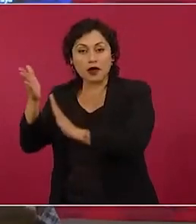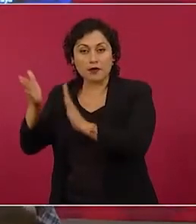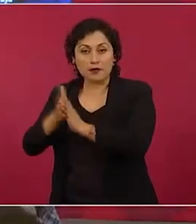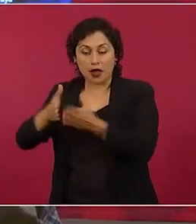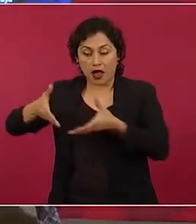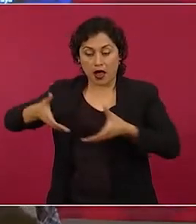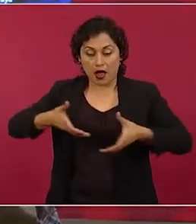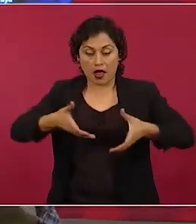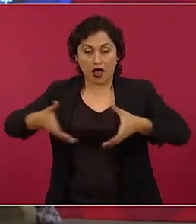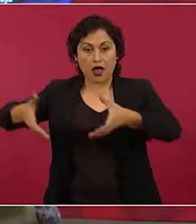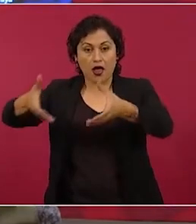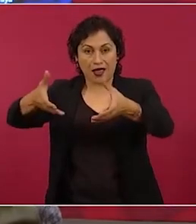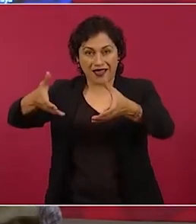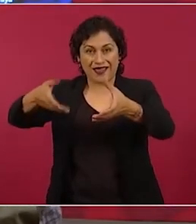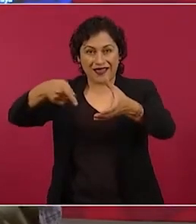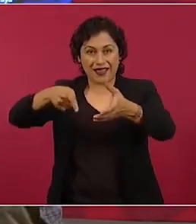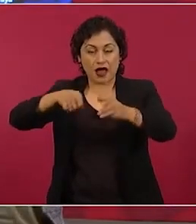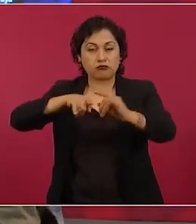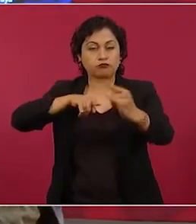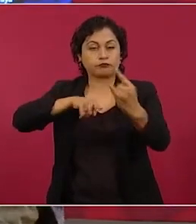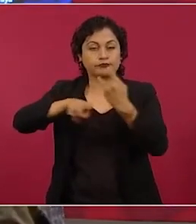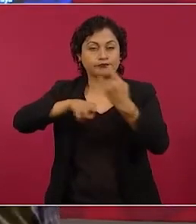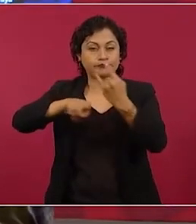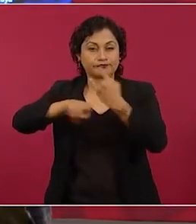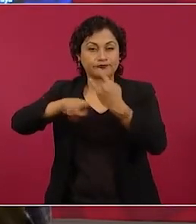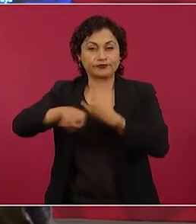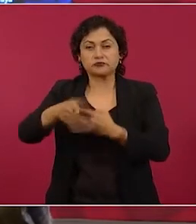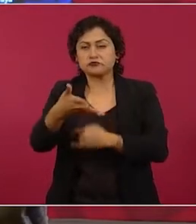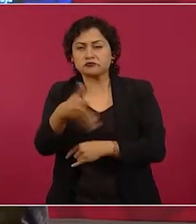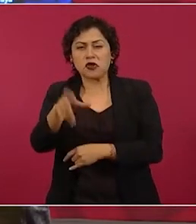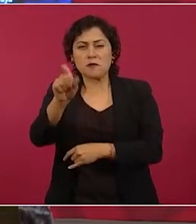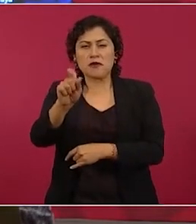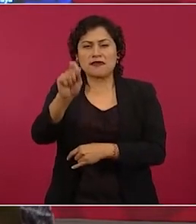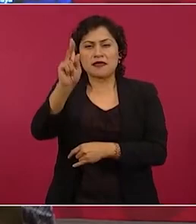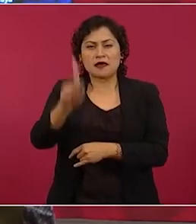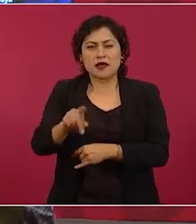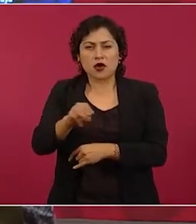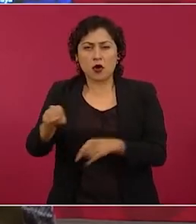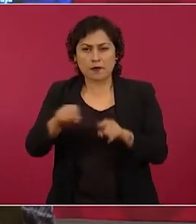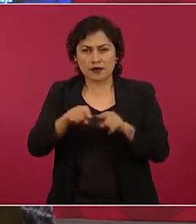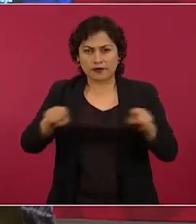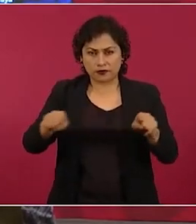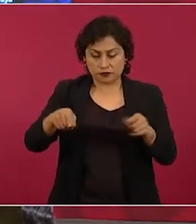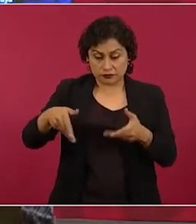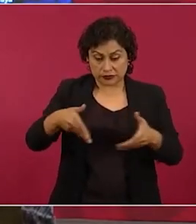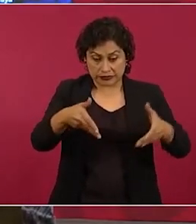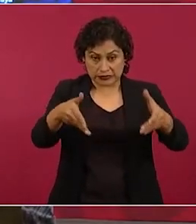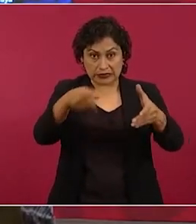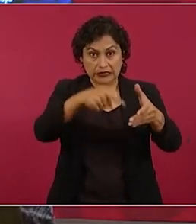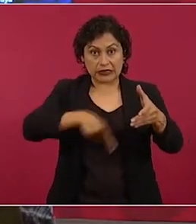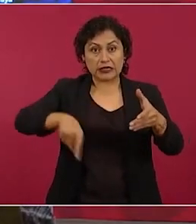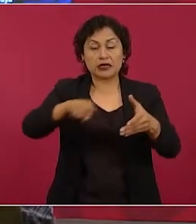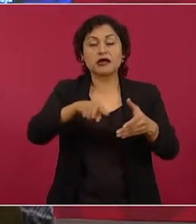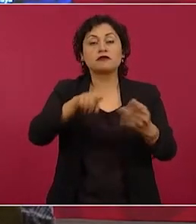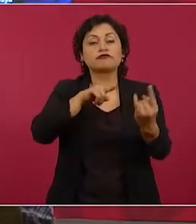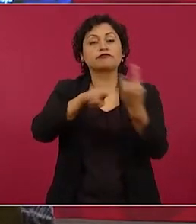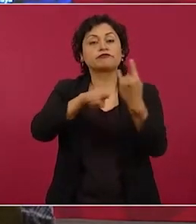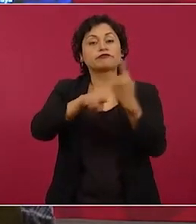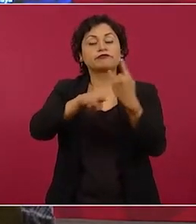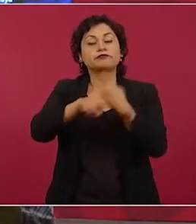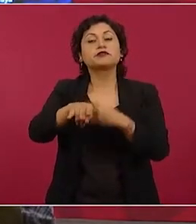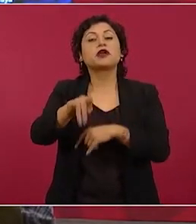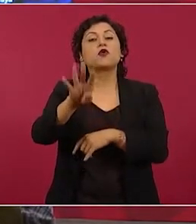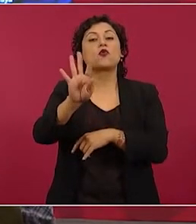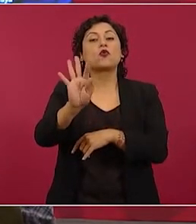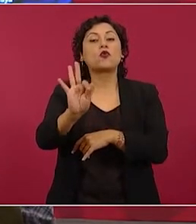como de 20 kilómetros, por ese viaducto que tiene 40 metros